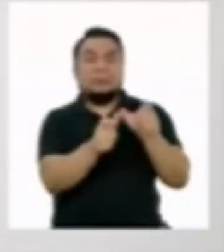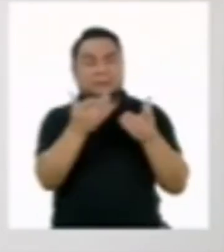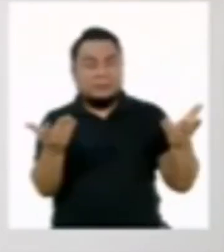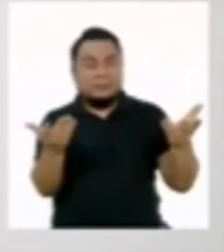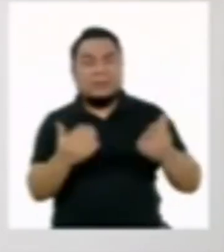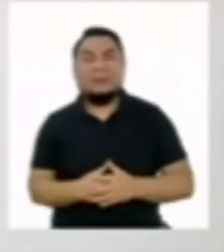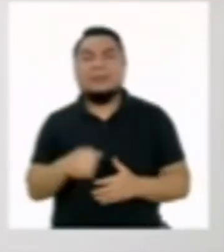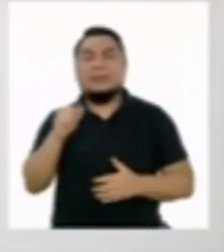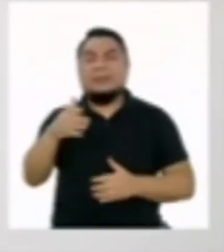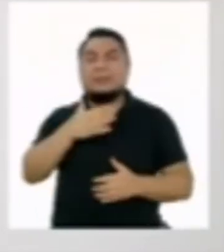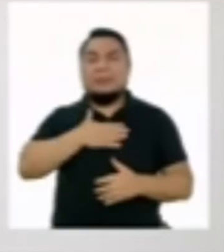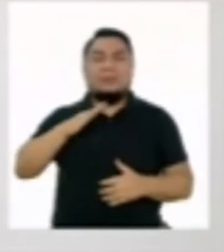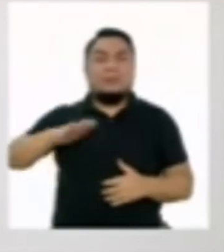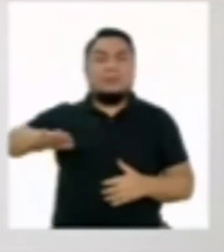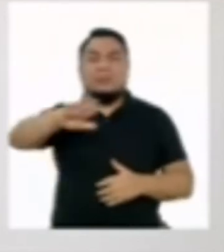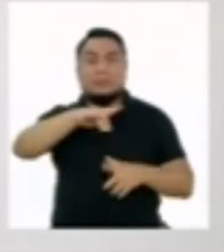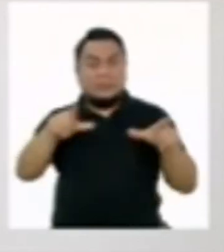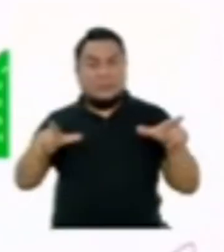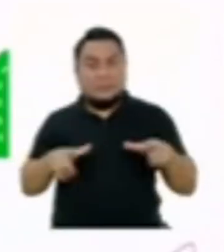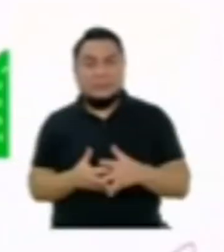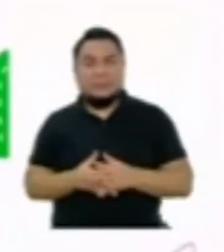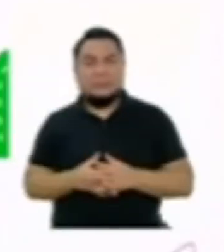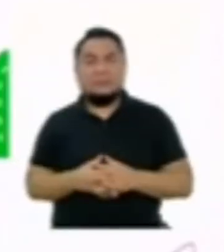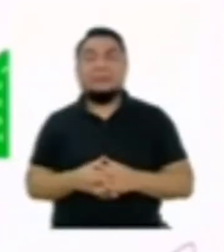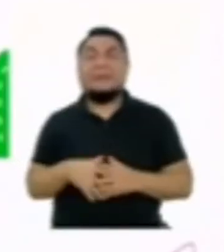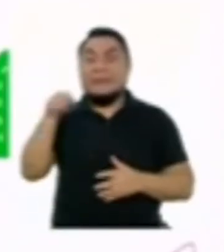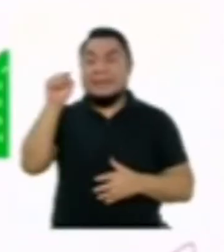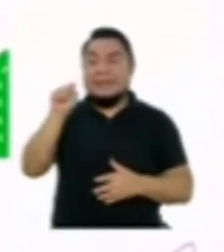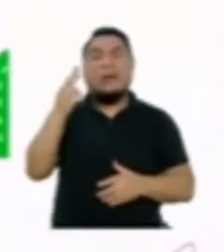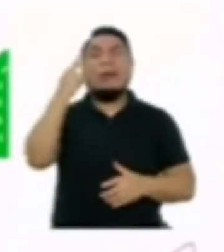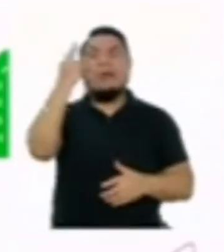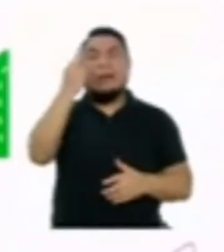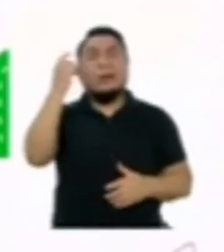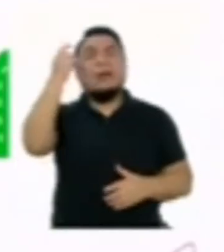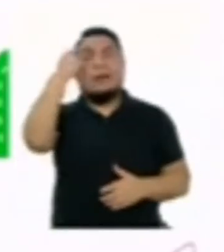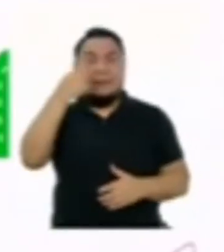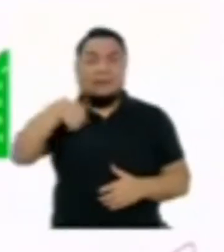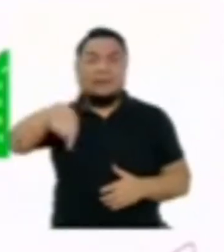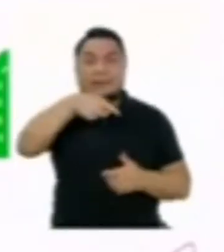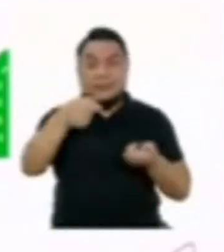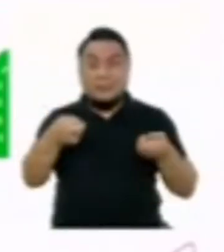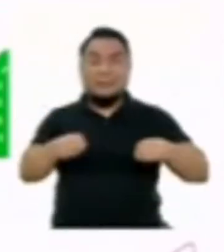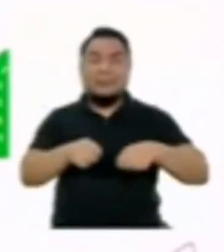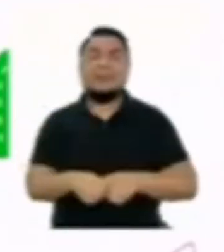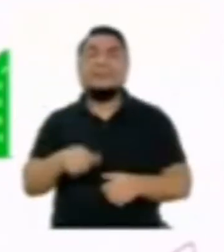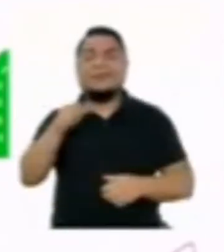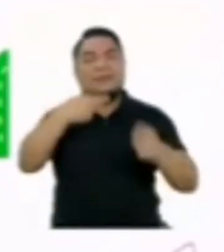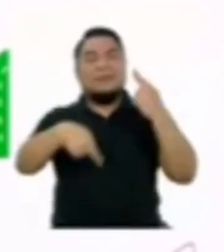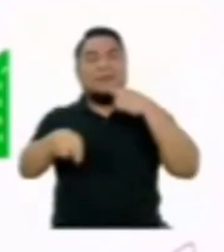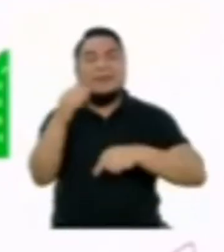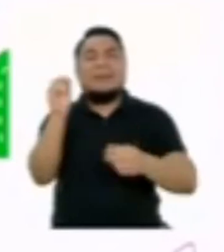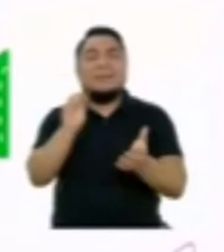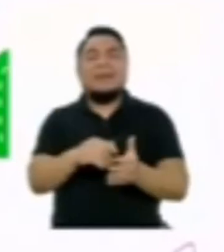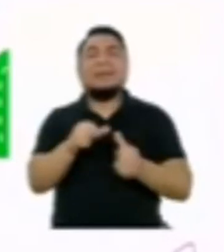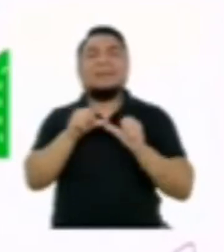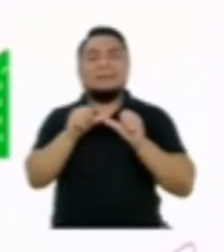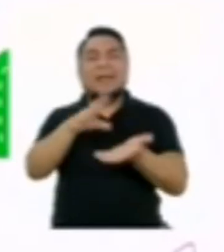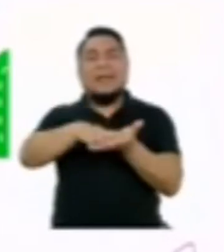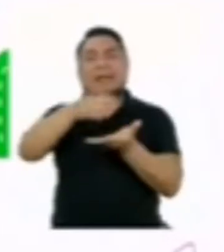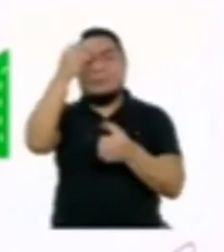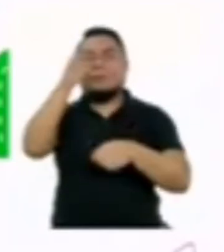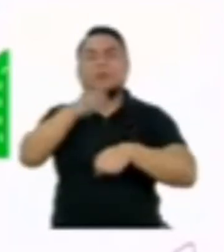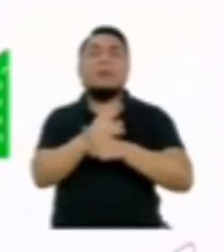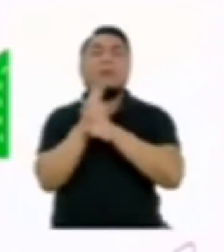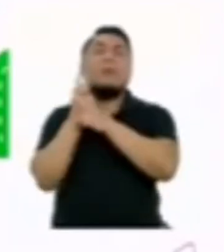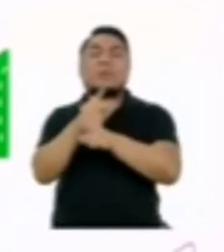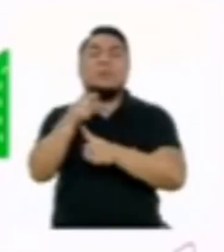de los habitantes de nuestra localidad. Con estas reflexiones vamos a una breve pausa. Y volvemos para seguir aprendiendo